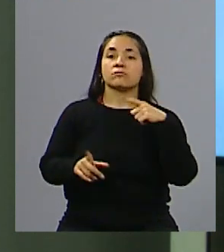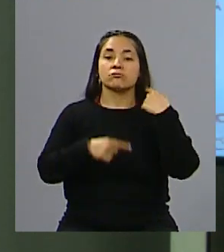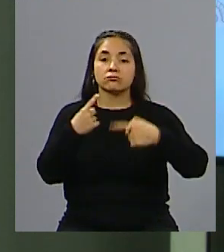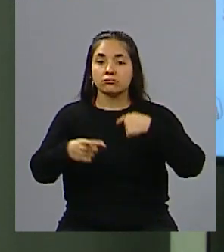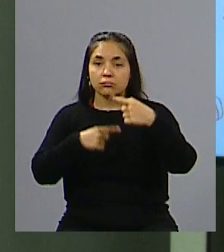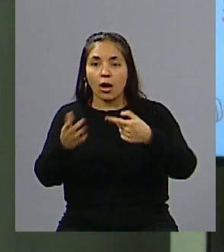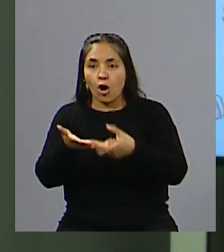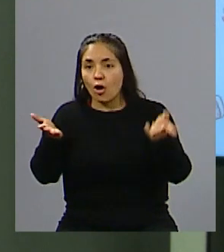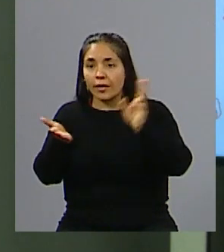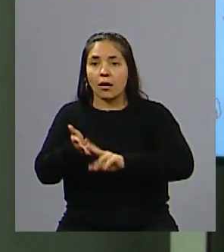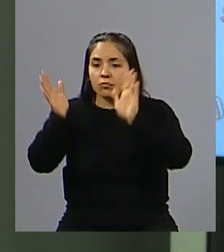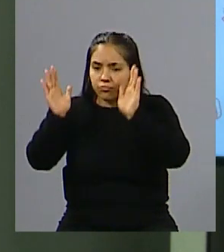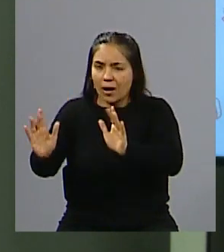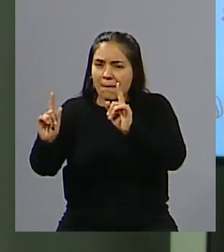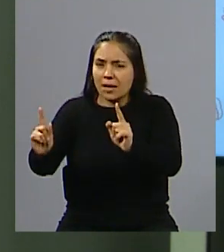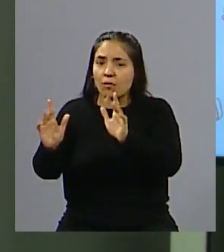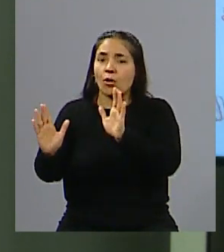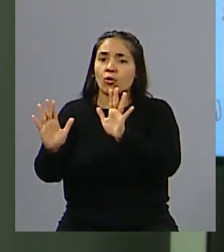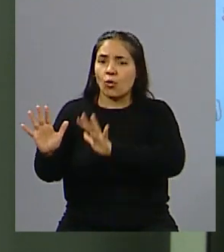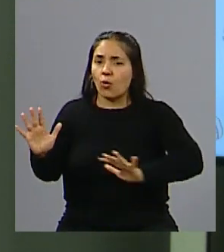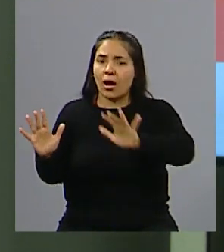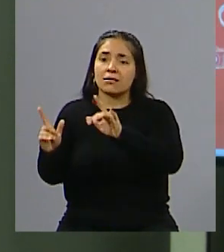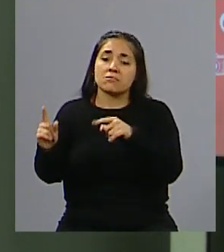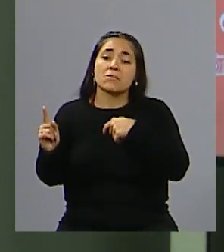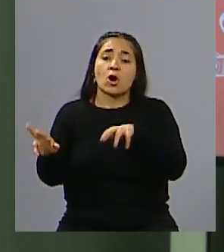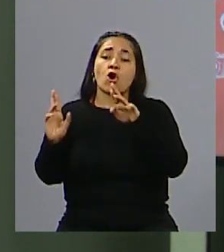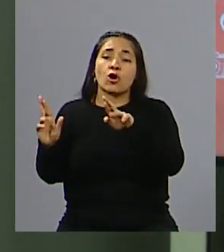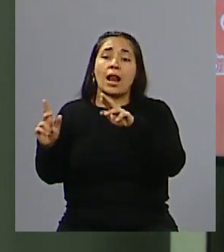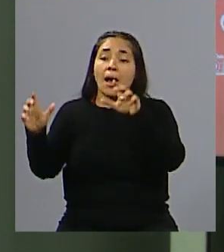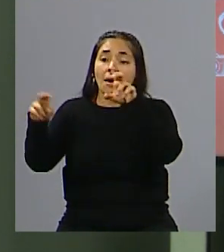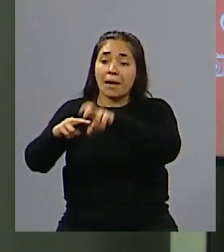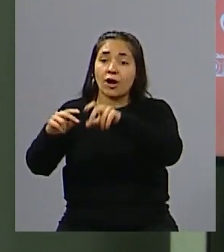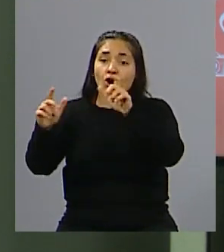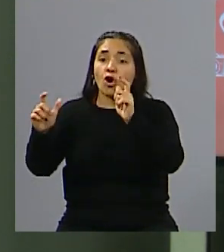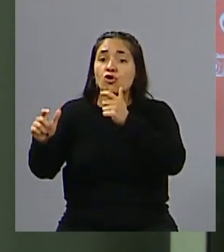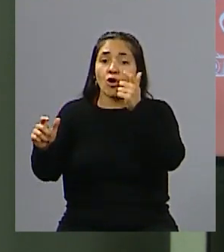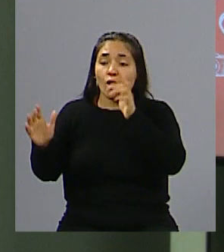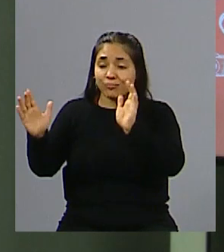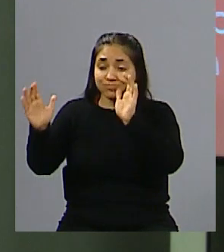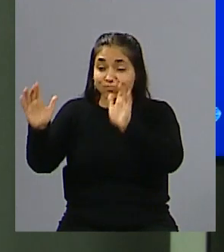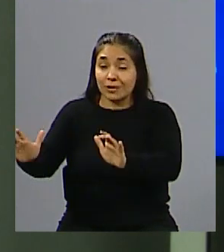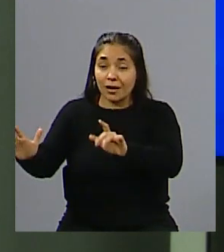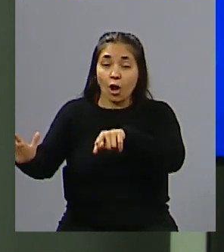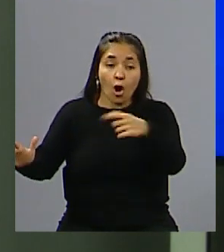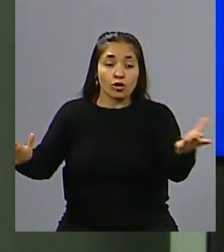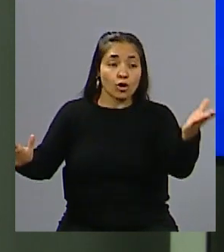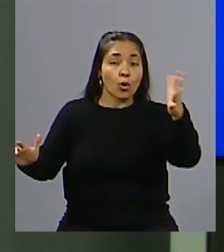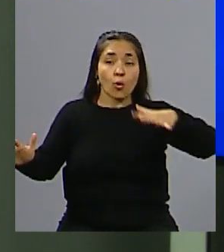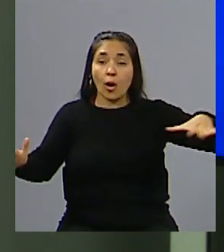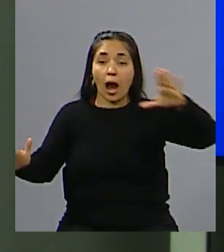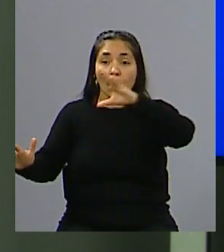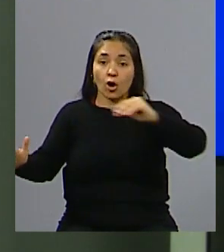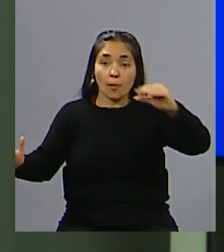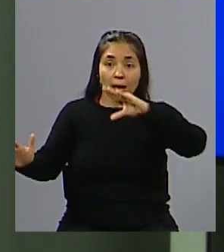se haga eco en otras partes de la provincia y del país para tener presente todo el significado que tiene, ¿no? Sí,